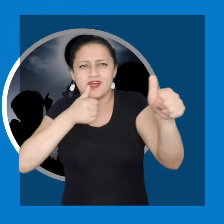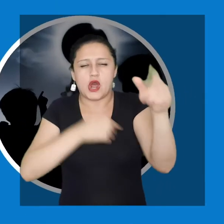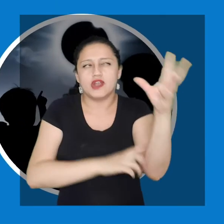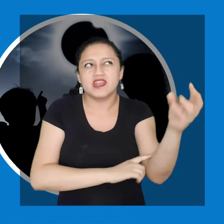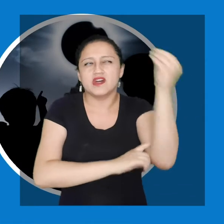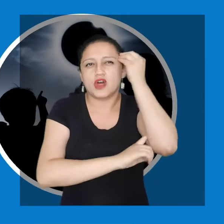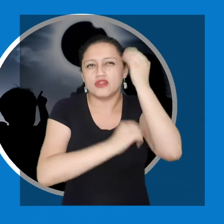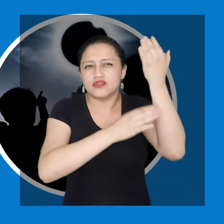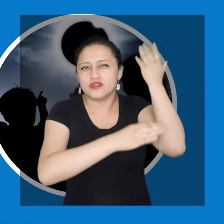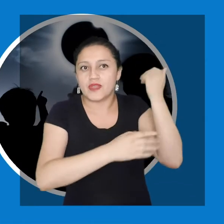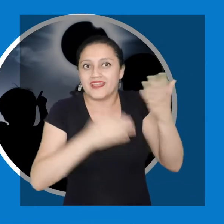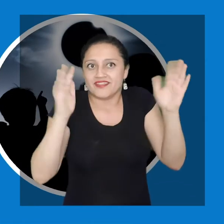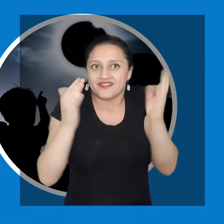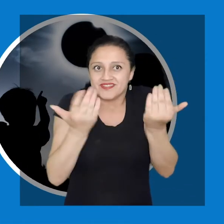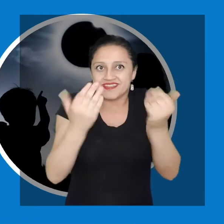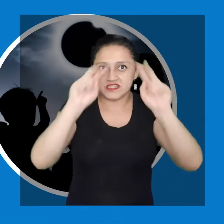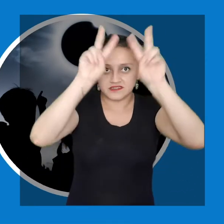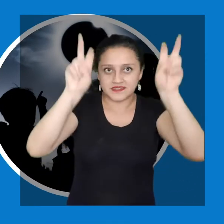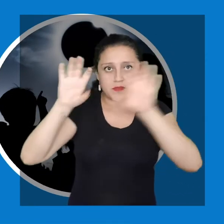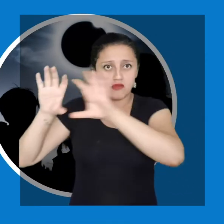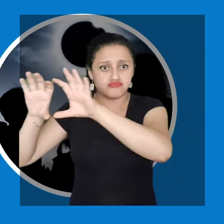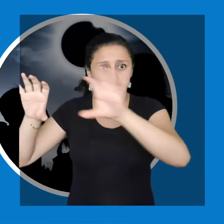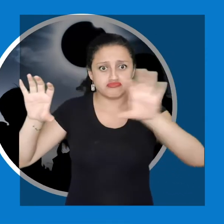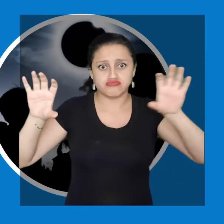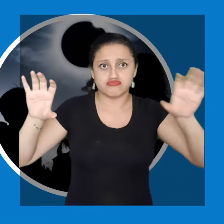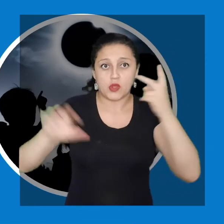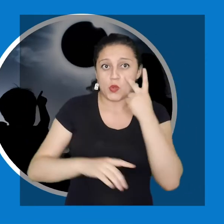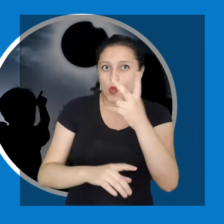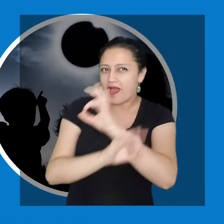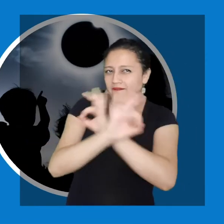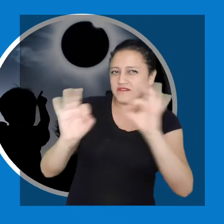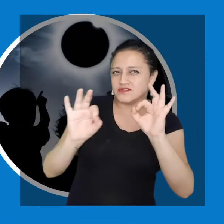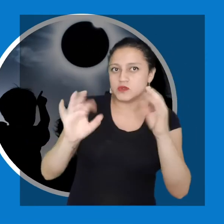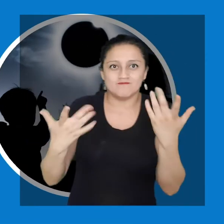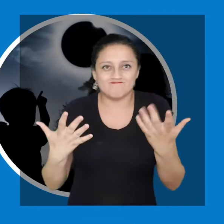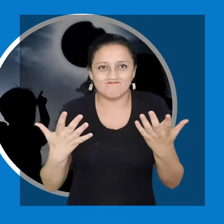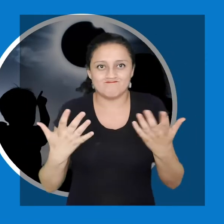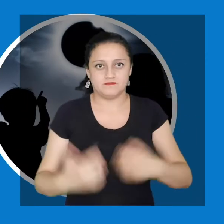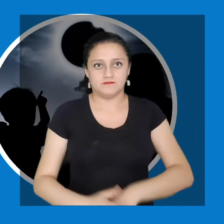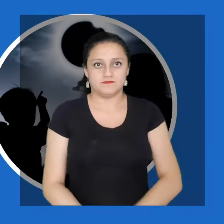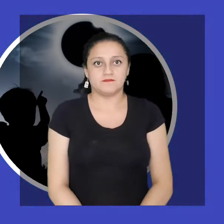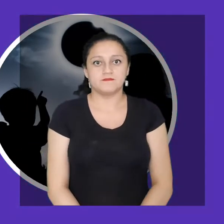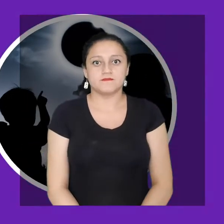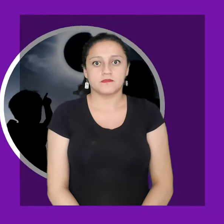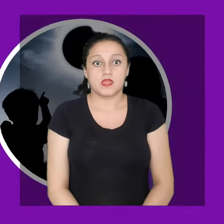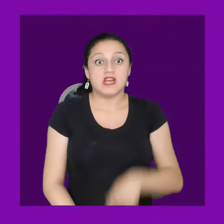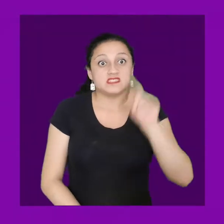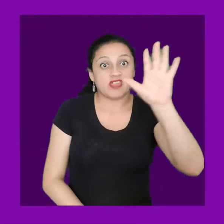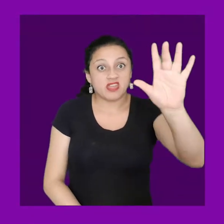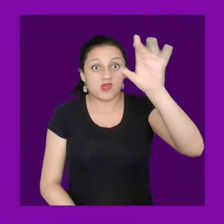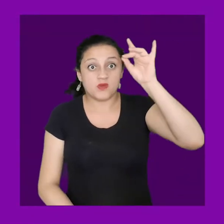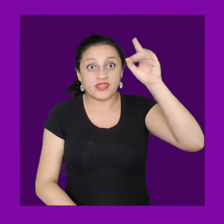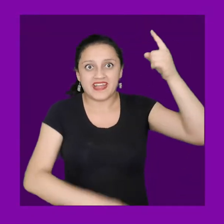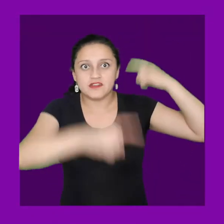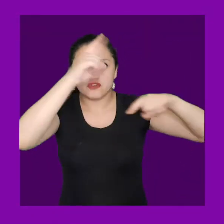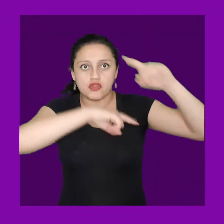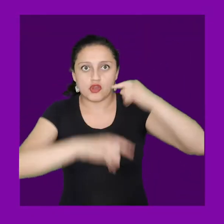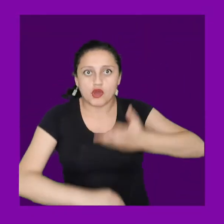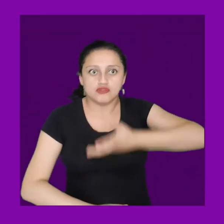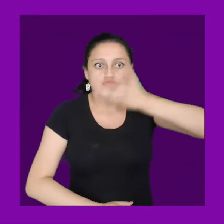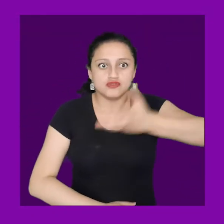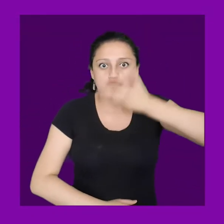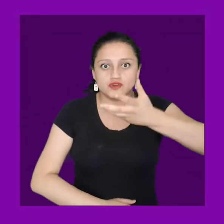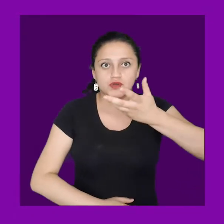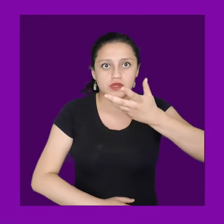entorno cercano, reconstruyendo historias que tal vez nunca antes habías mirado. Como puedes estar